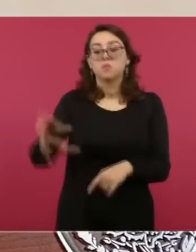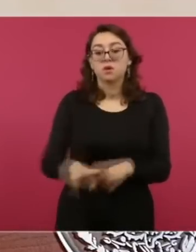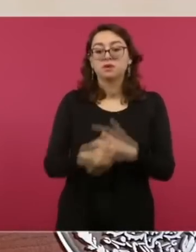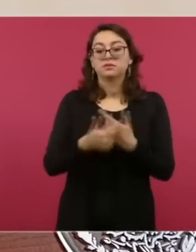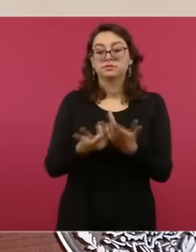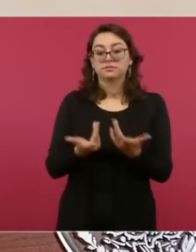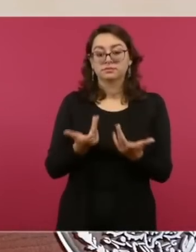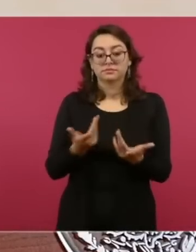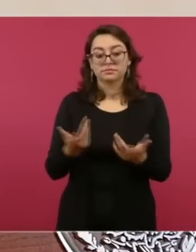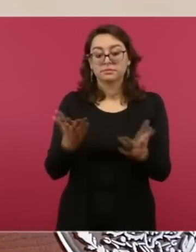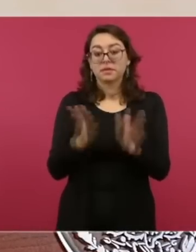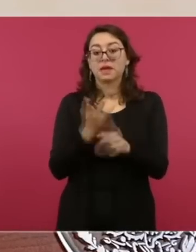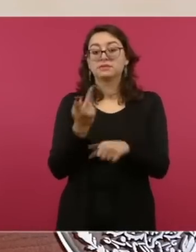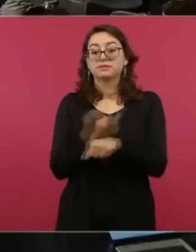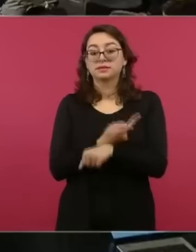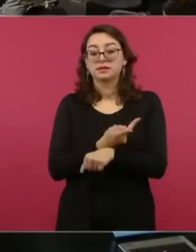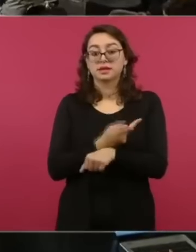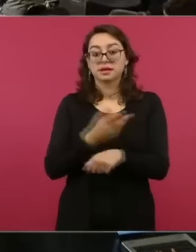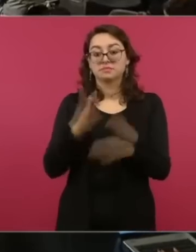conservador de entonces.